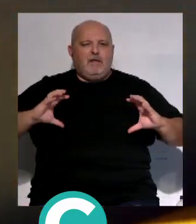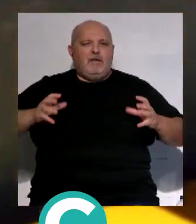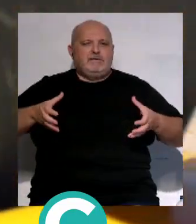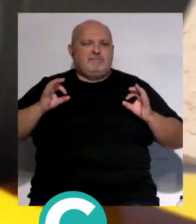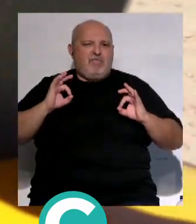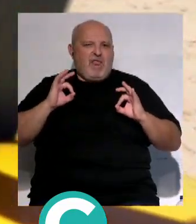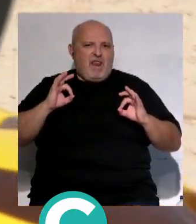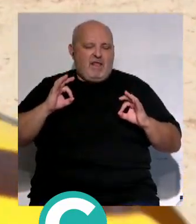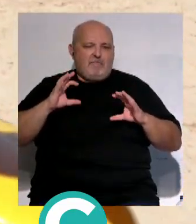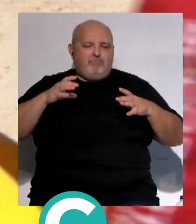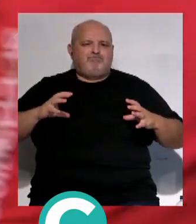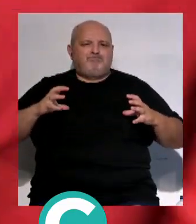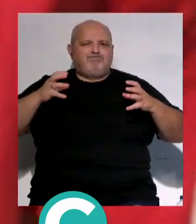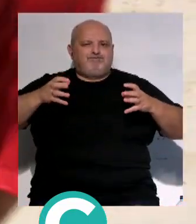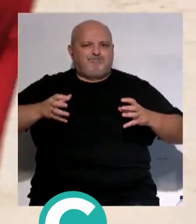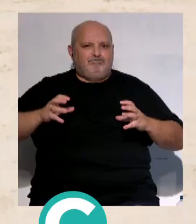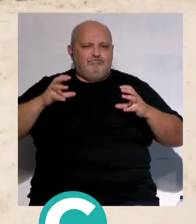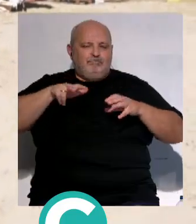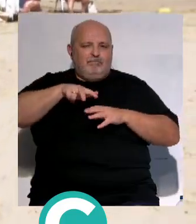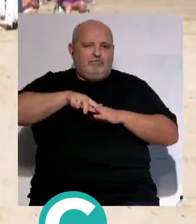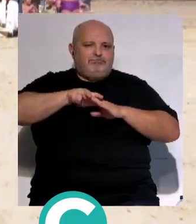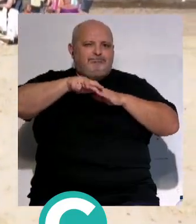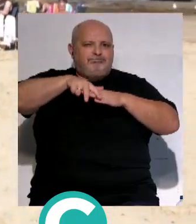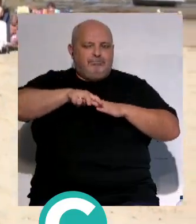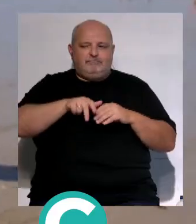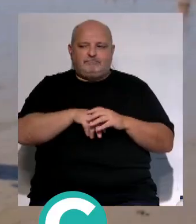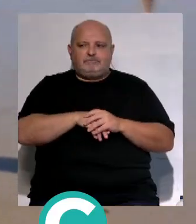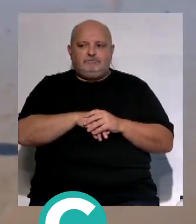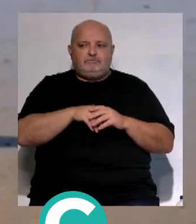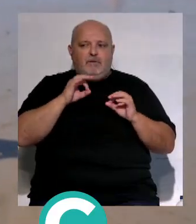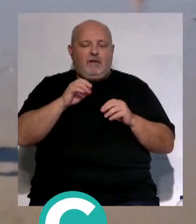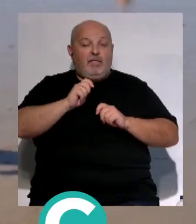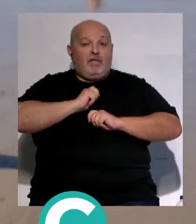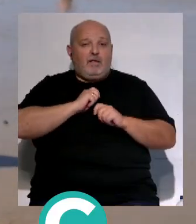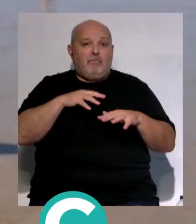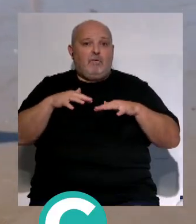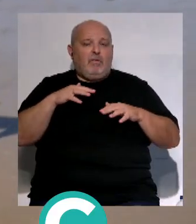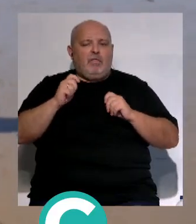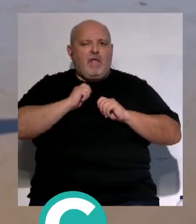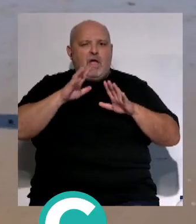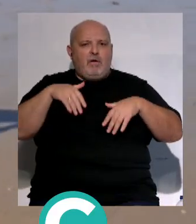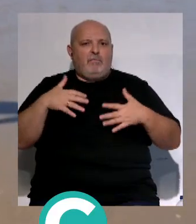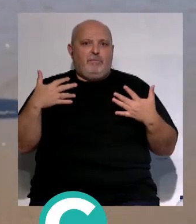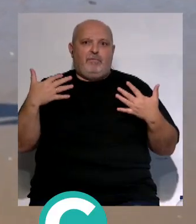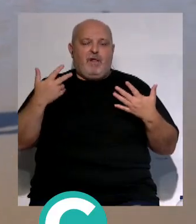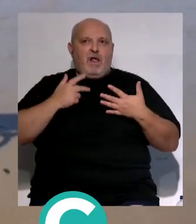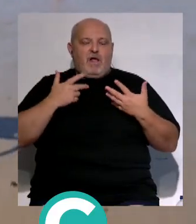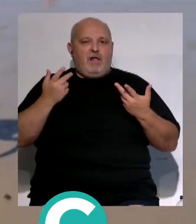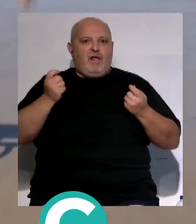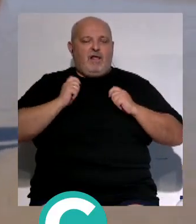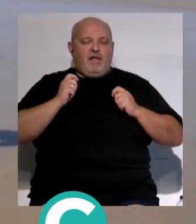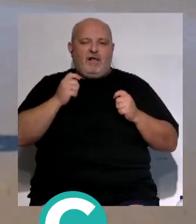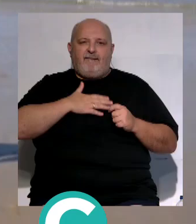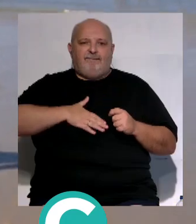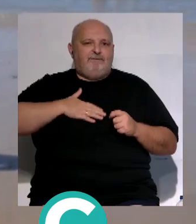especial con ruedas para flotar. Ayudan a personas que tienen una movilidad reducida, que puedan darse un baño en condiciones. Y vienen